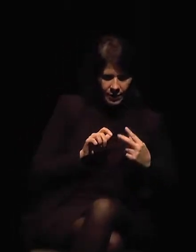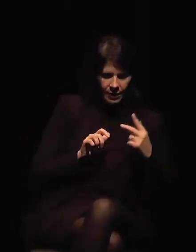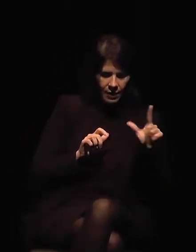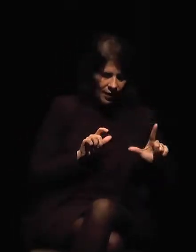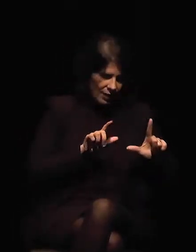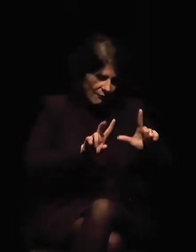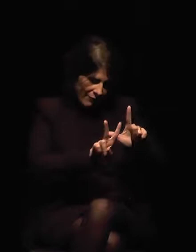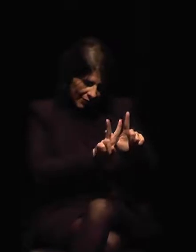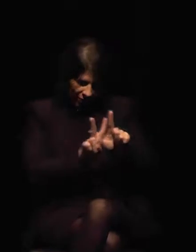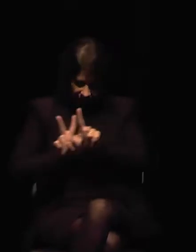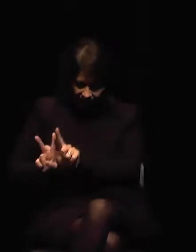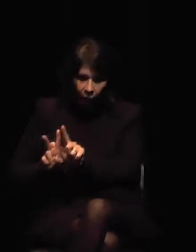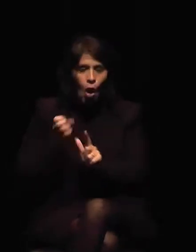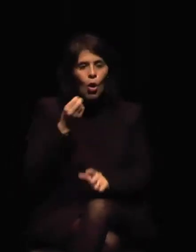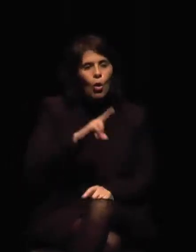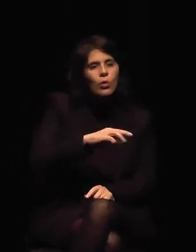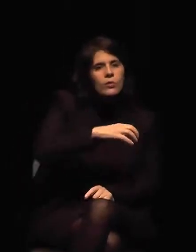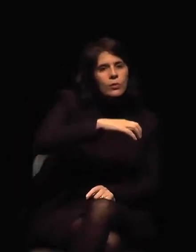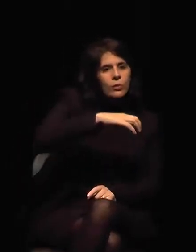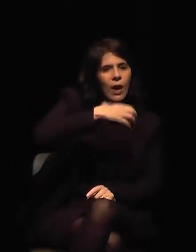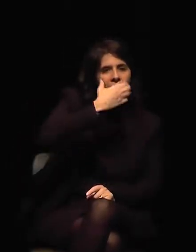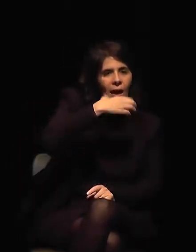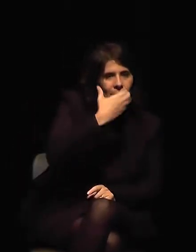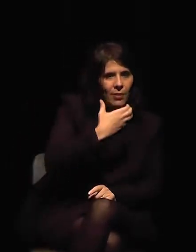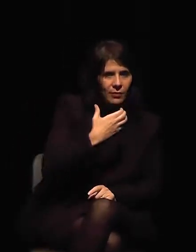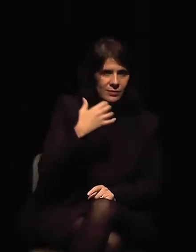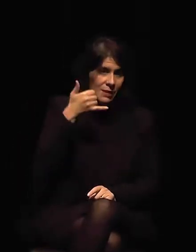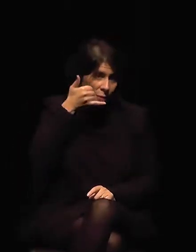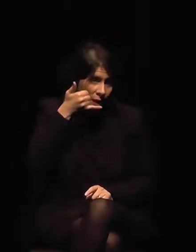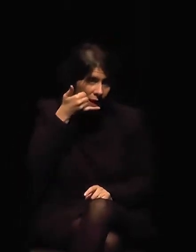se trata de piratería. Es algo que tiene que ver con la marca.